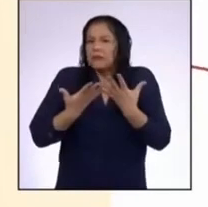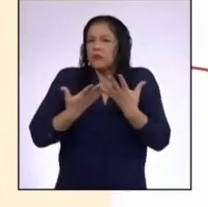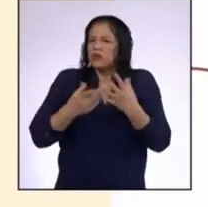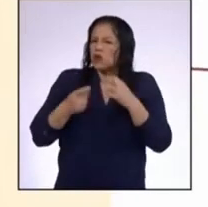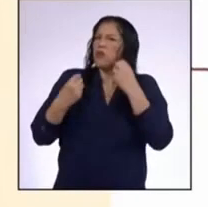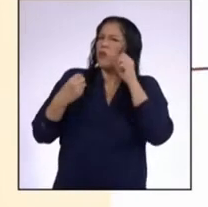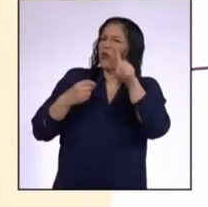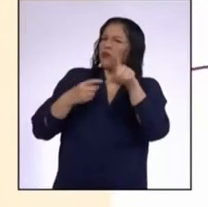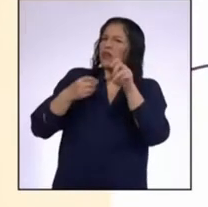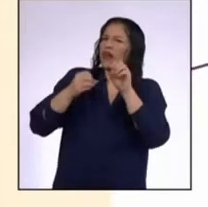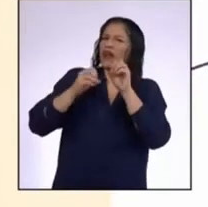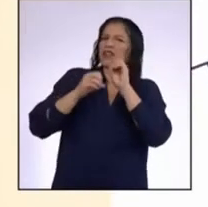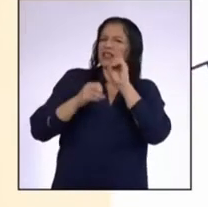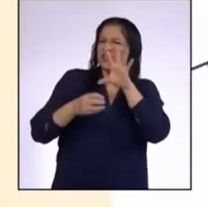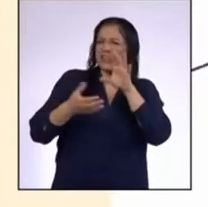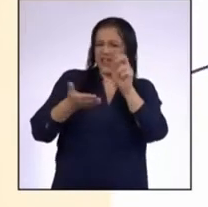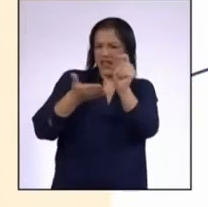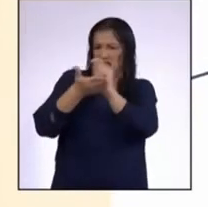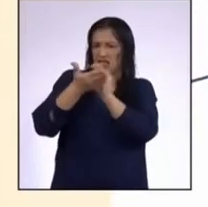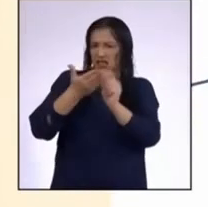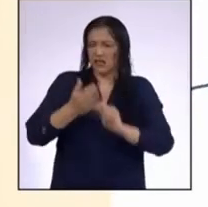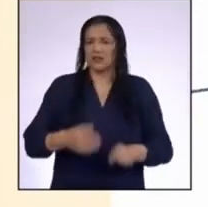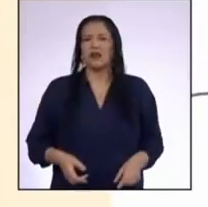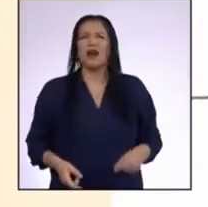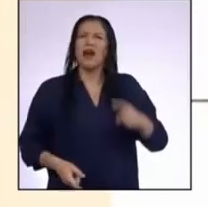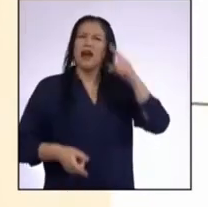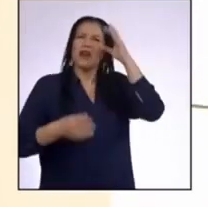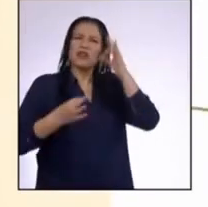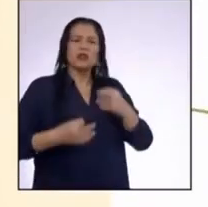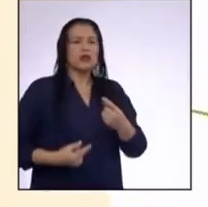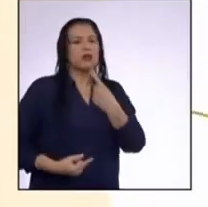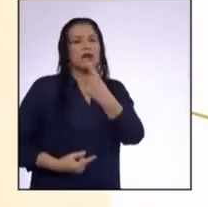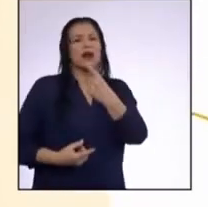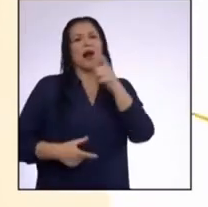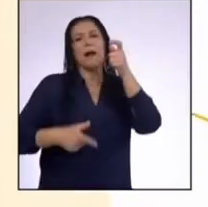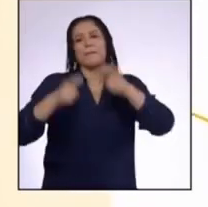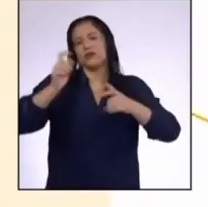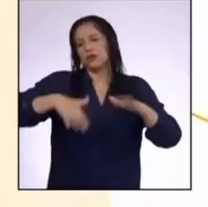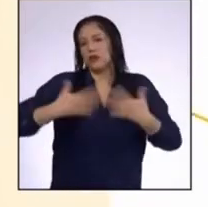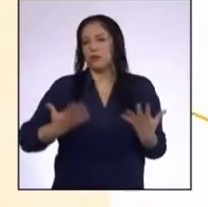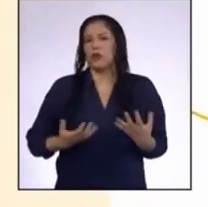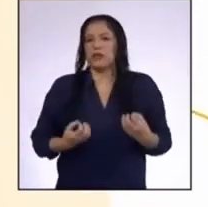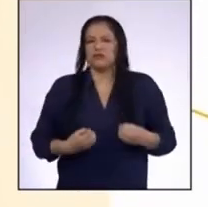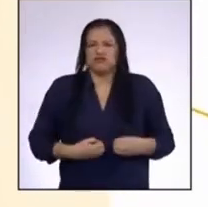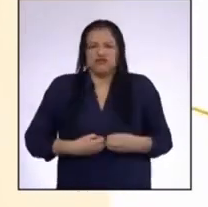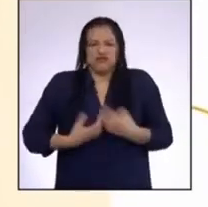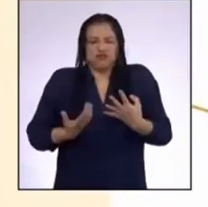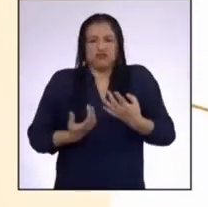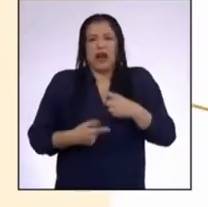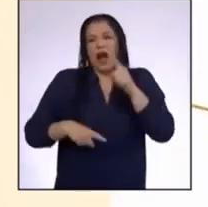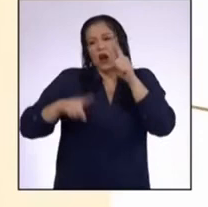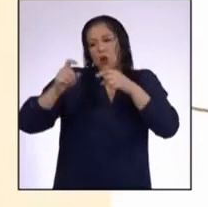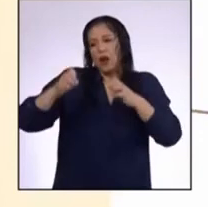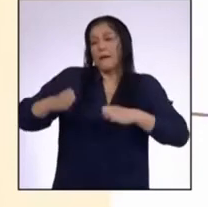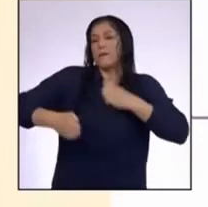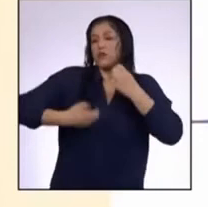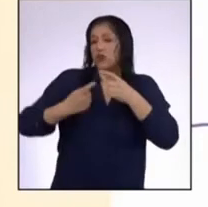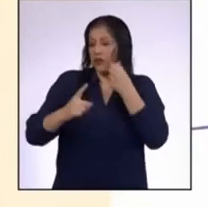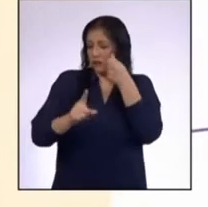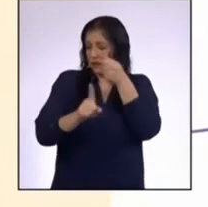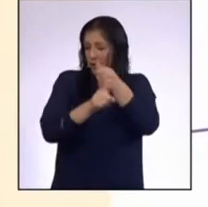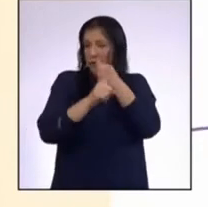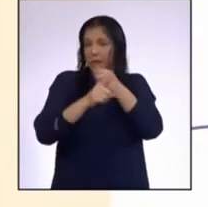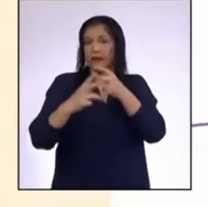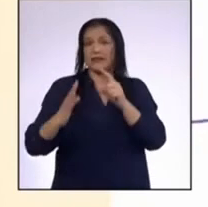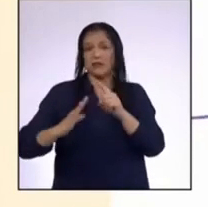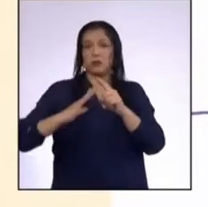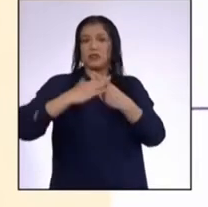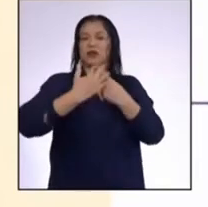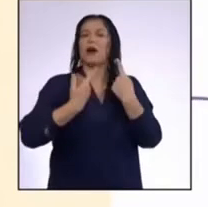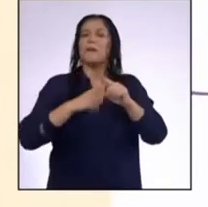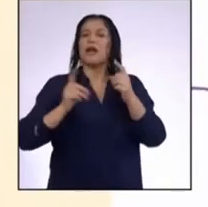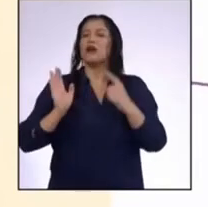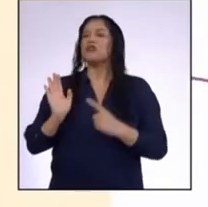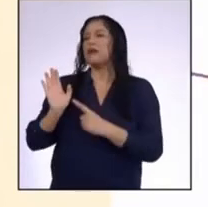indicado? Creo que cada persona puede reaccionar con emociones distintas ante una misma situación Pero se expresan de maneras similares